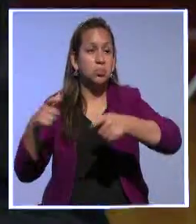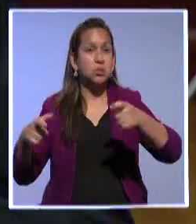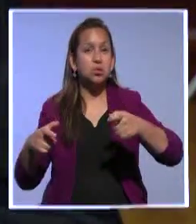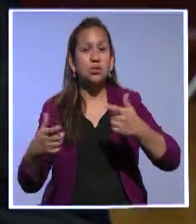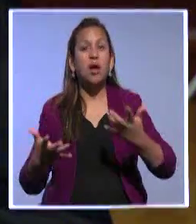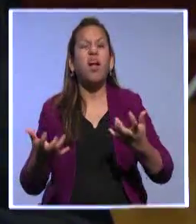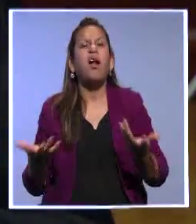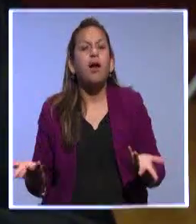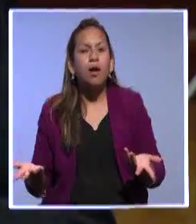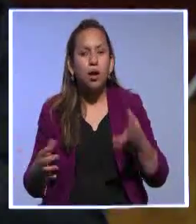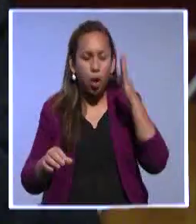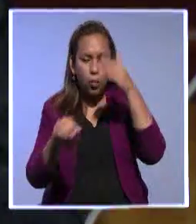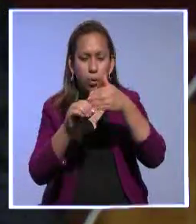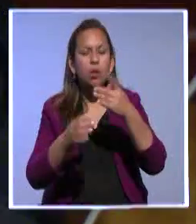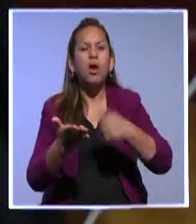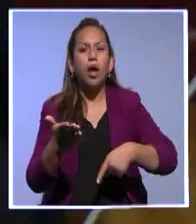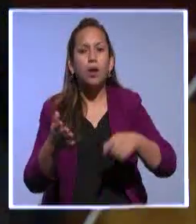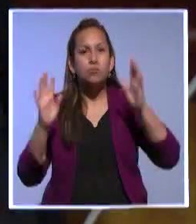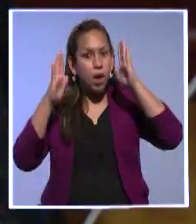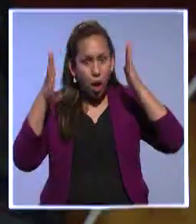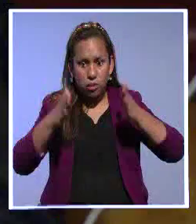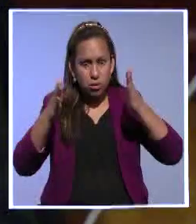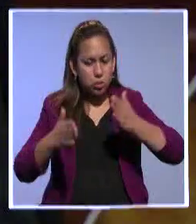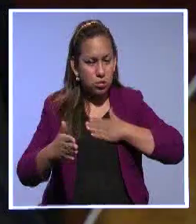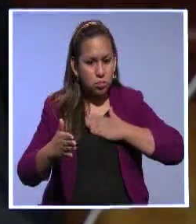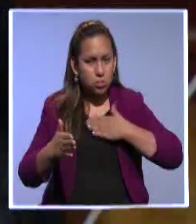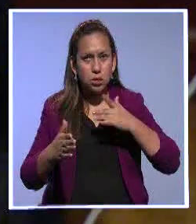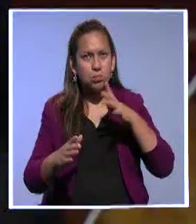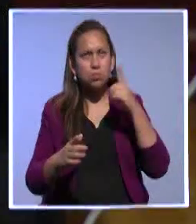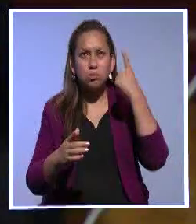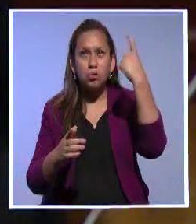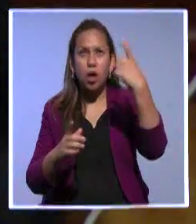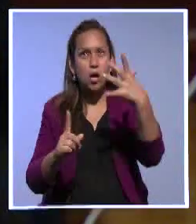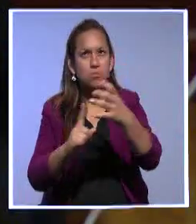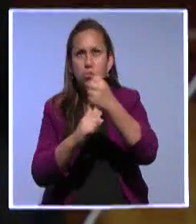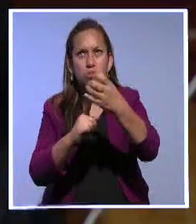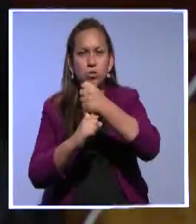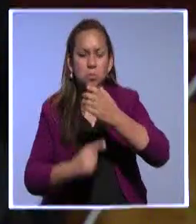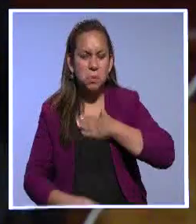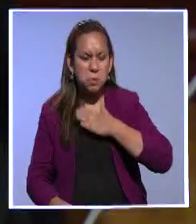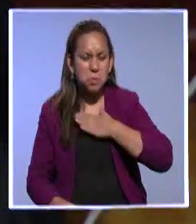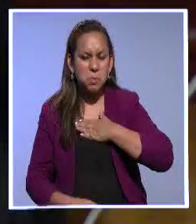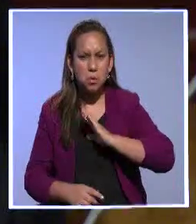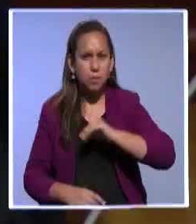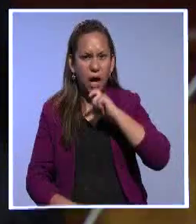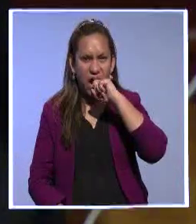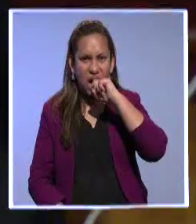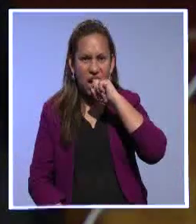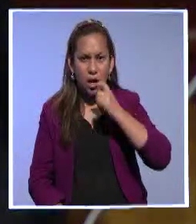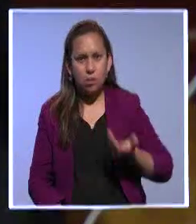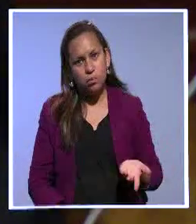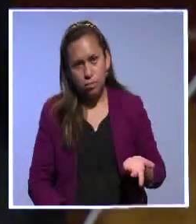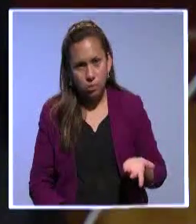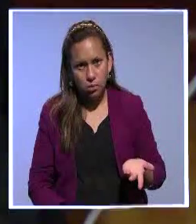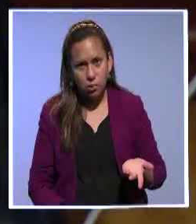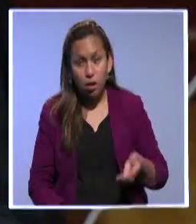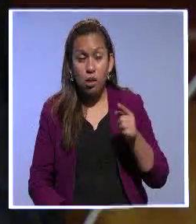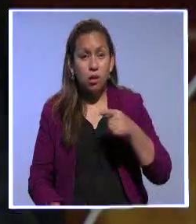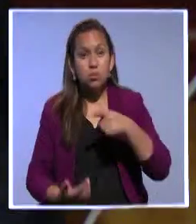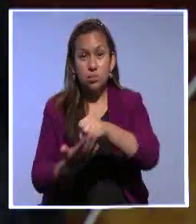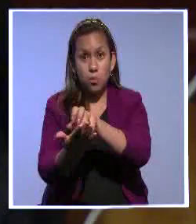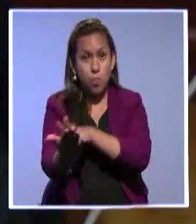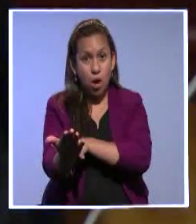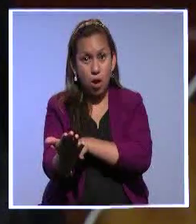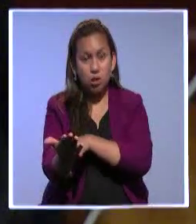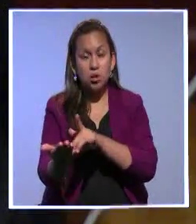temas personales, sus aspiraciones políticas personales y efectivamente no obedecen a un proyecto de